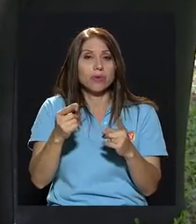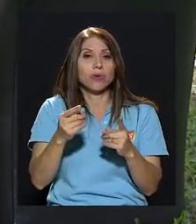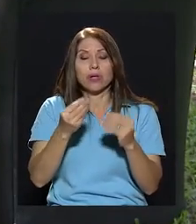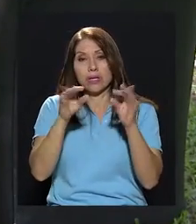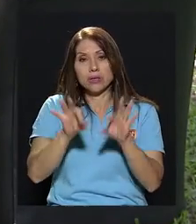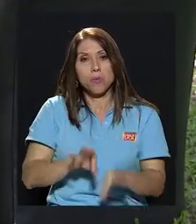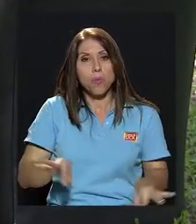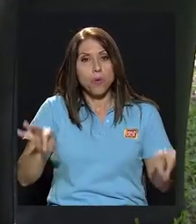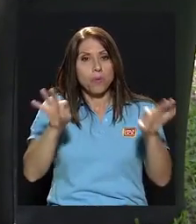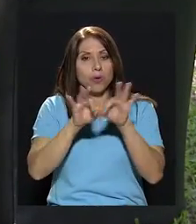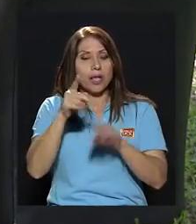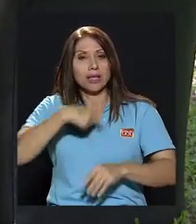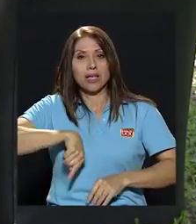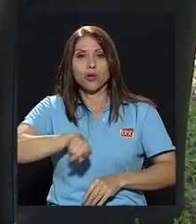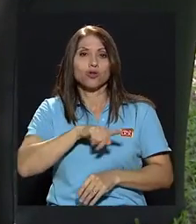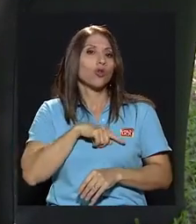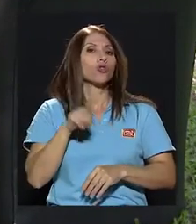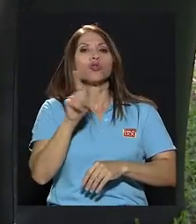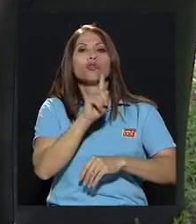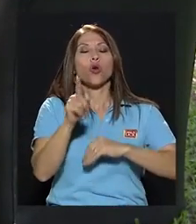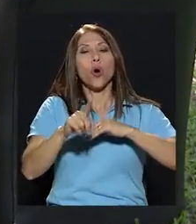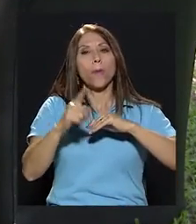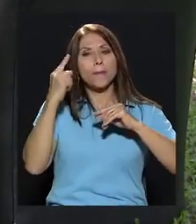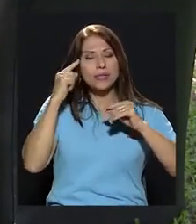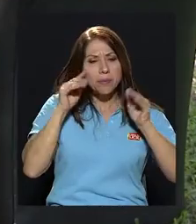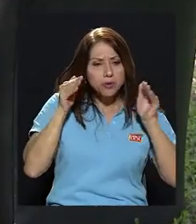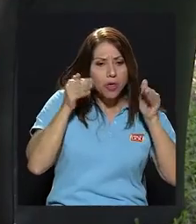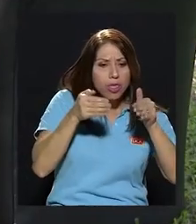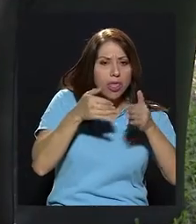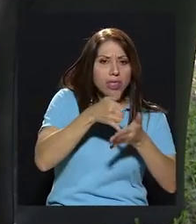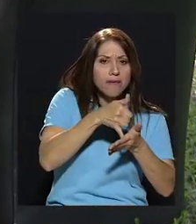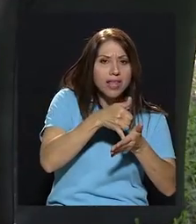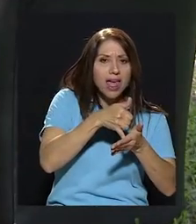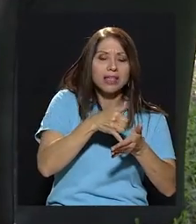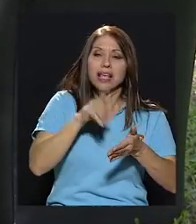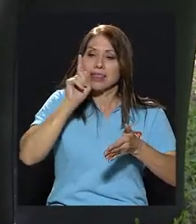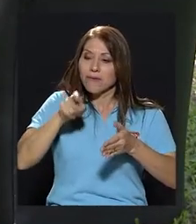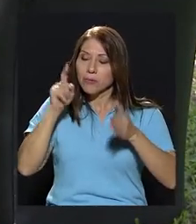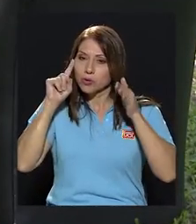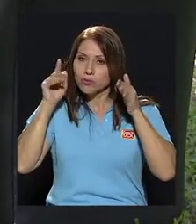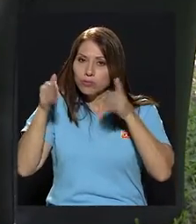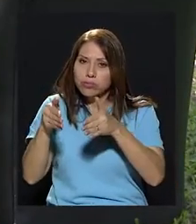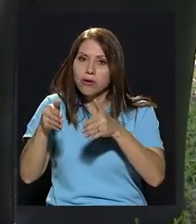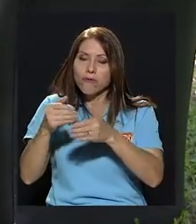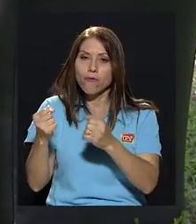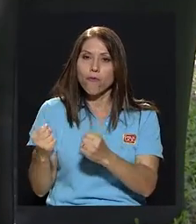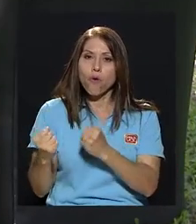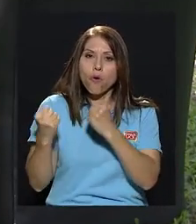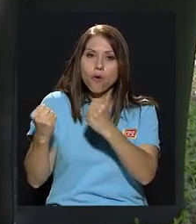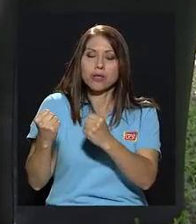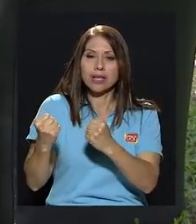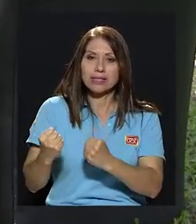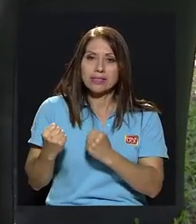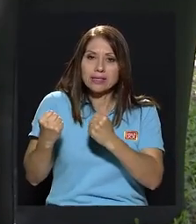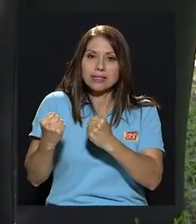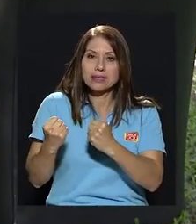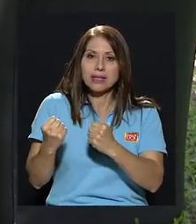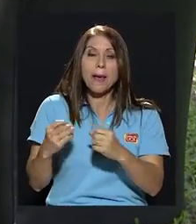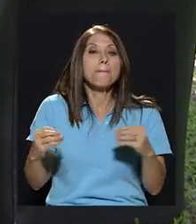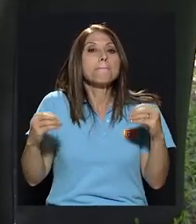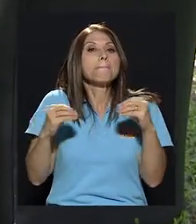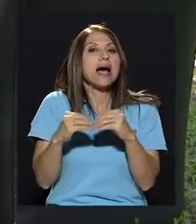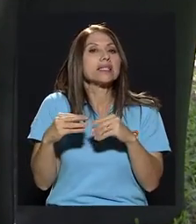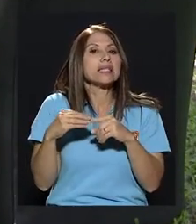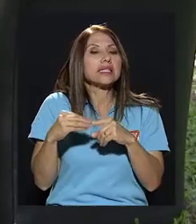Es muy importante que no nos basemos en nuestras debilidades, sino más bien en nuestras fortalezas, más si tenemos dificultades de